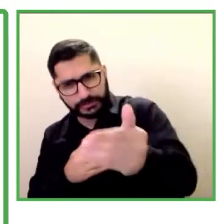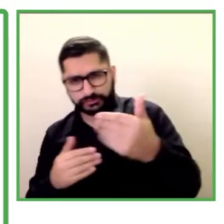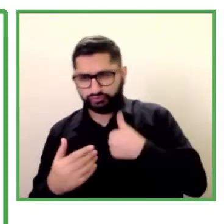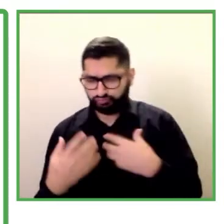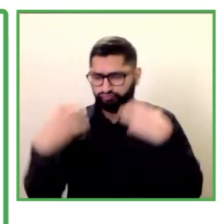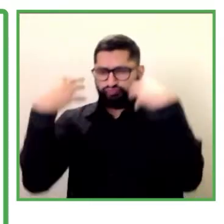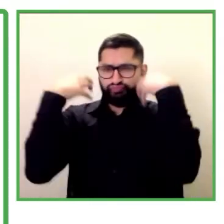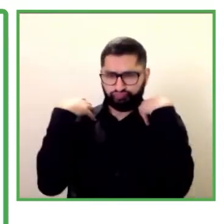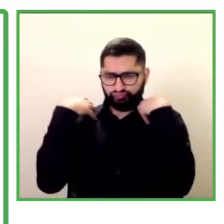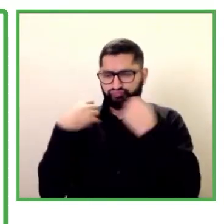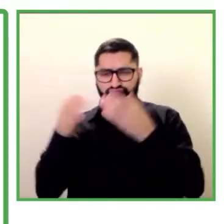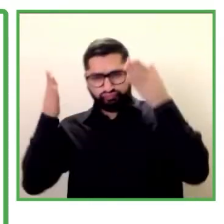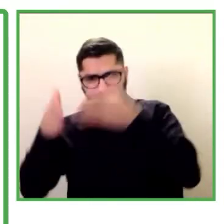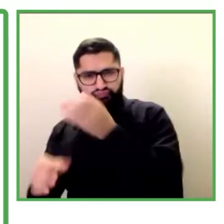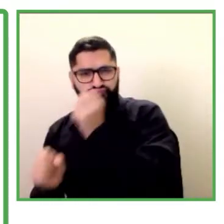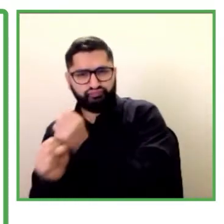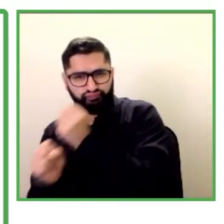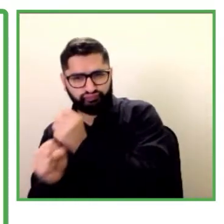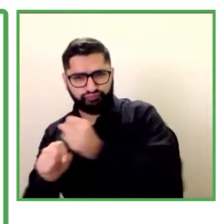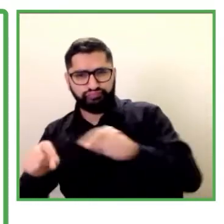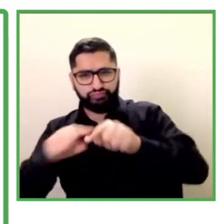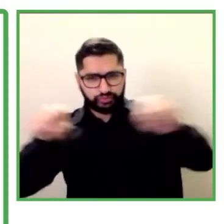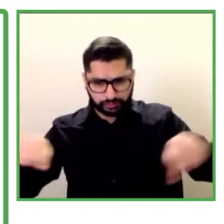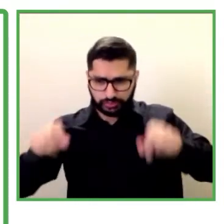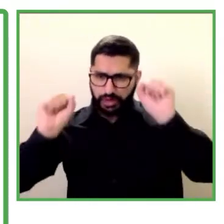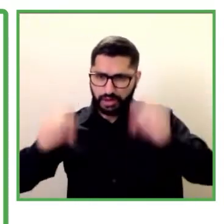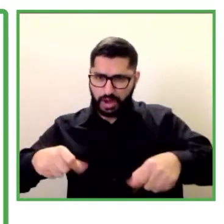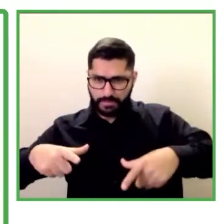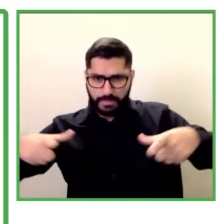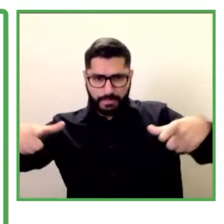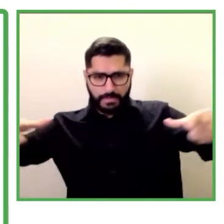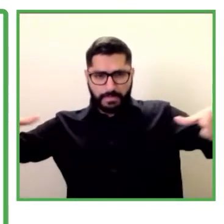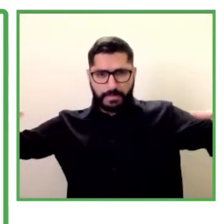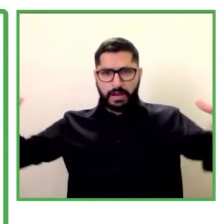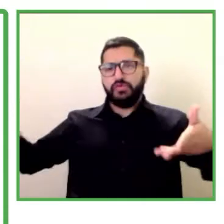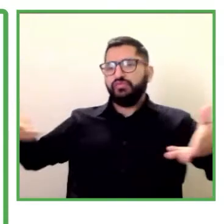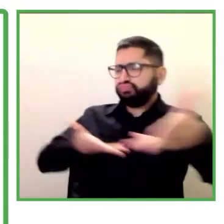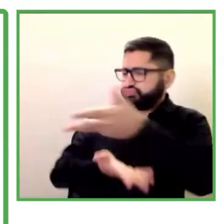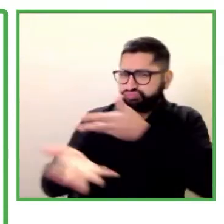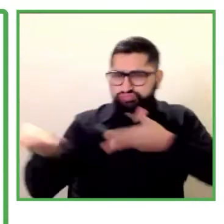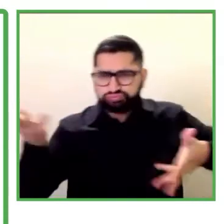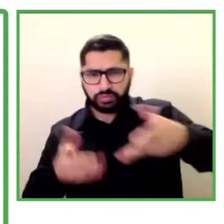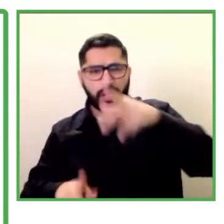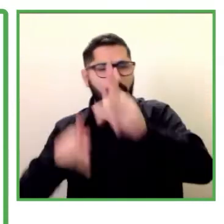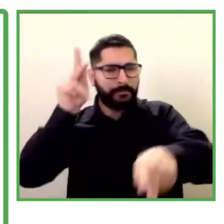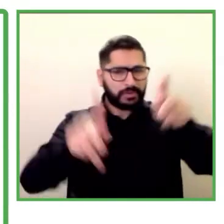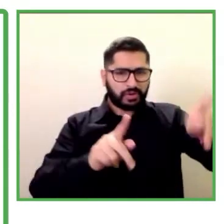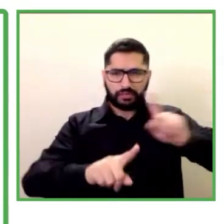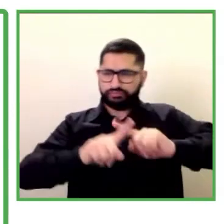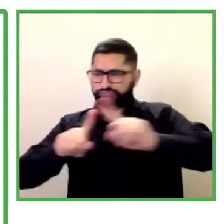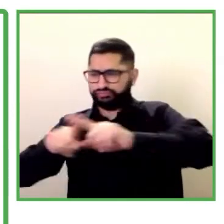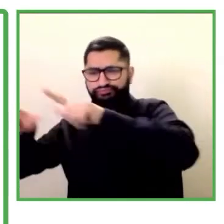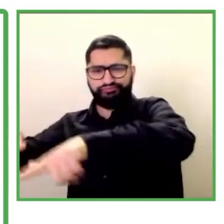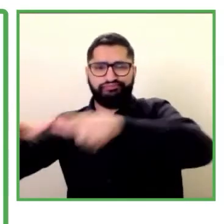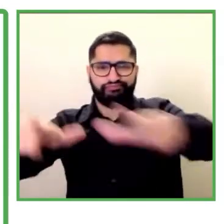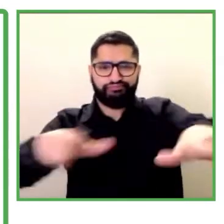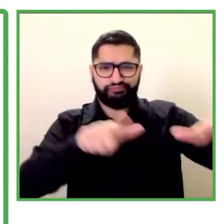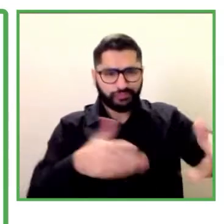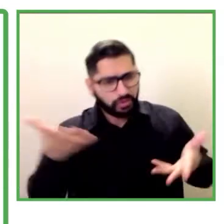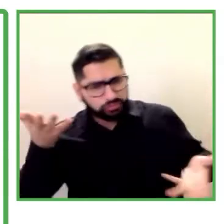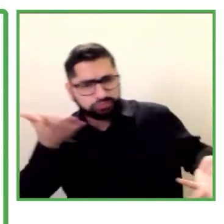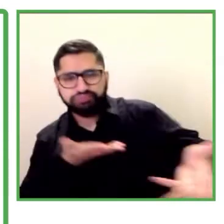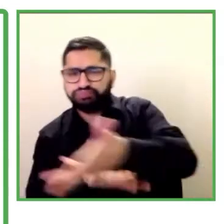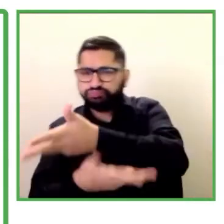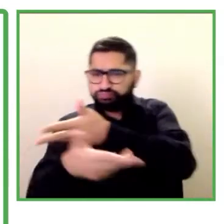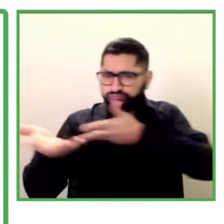amplio que interactúa con otras personas y otros ambientes y que intercepta con los espacios sociales familiares y personales las empresas de